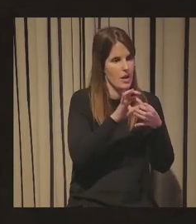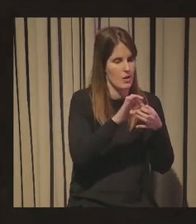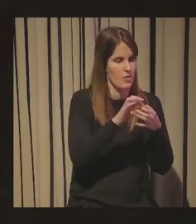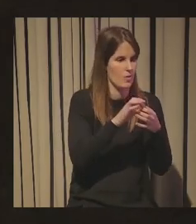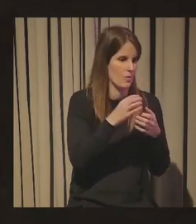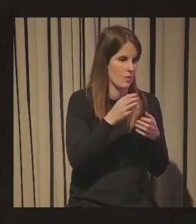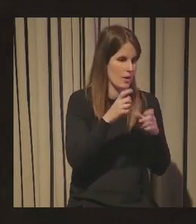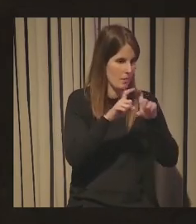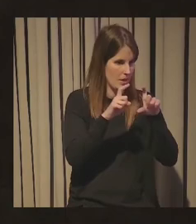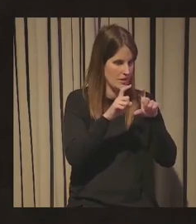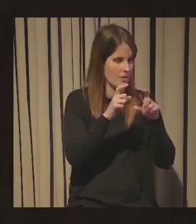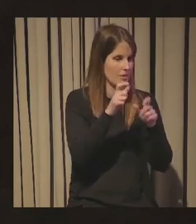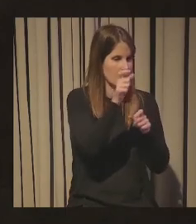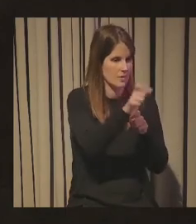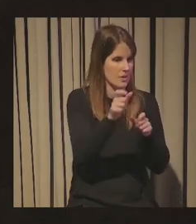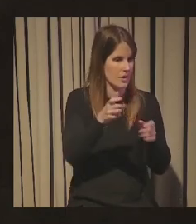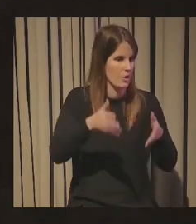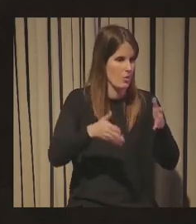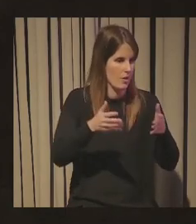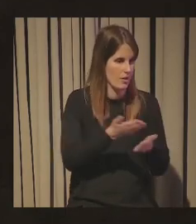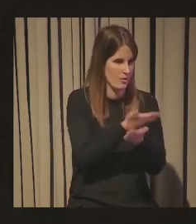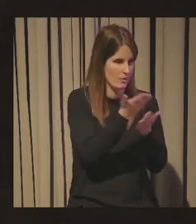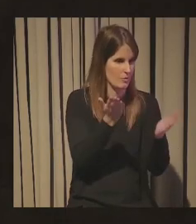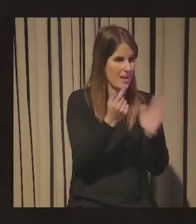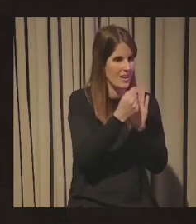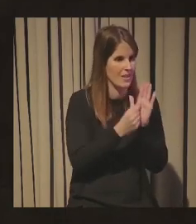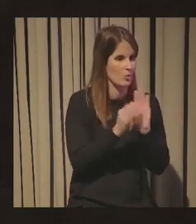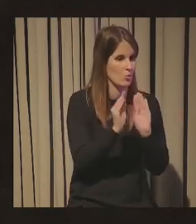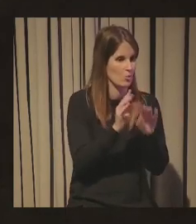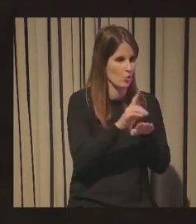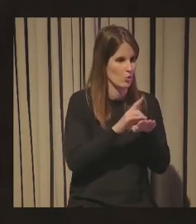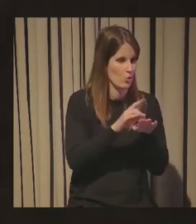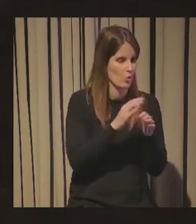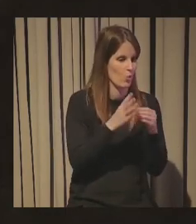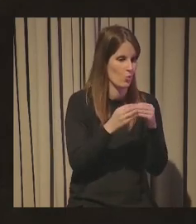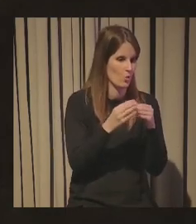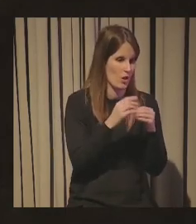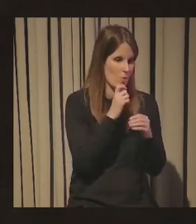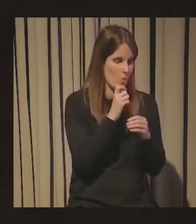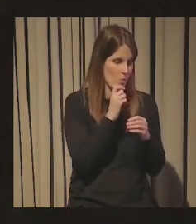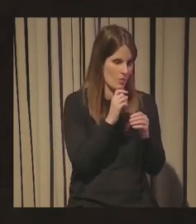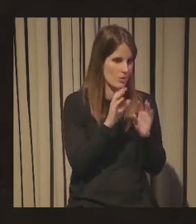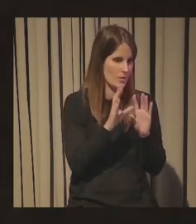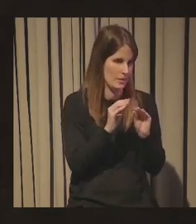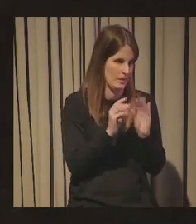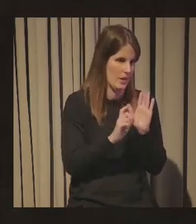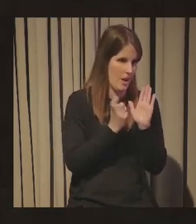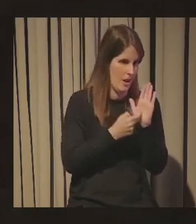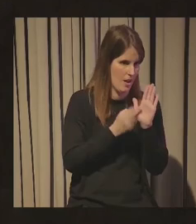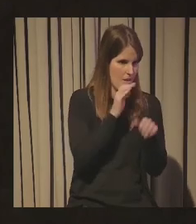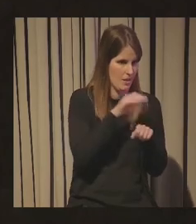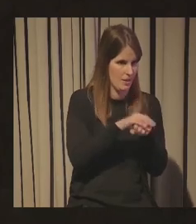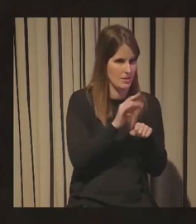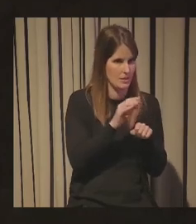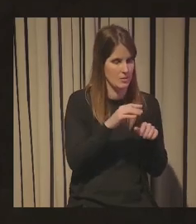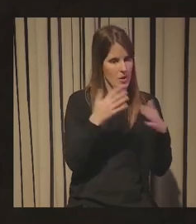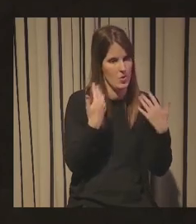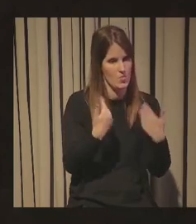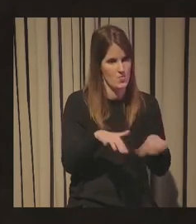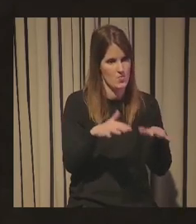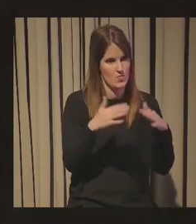ciudadanía a la hora de usar sus datos aunque sea de forma legítima yo creo que ahí hay un montón eso para